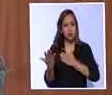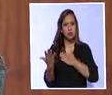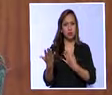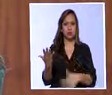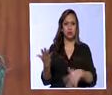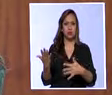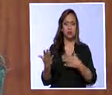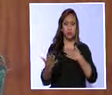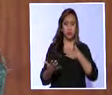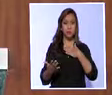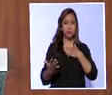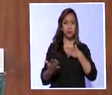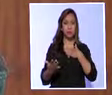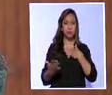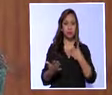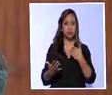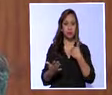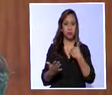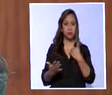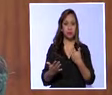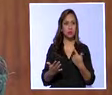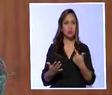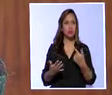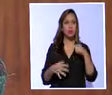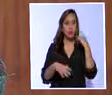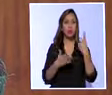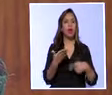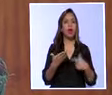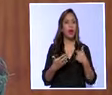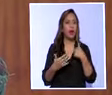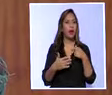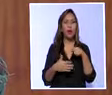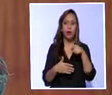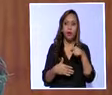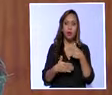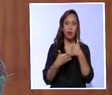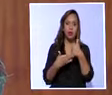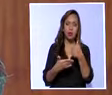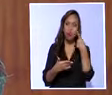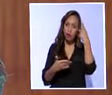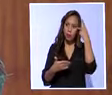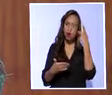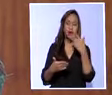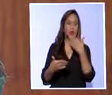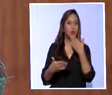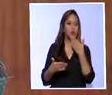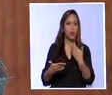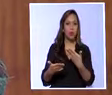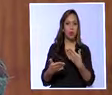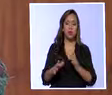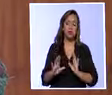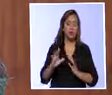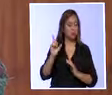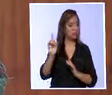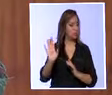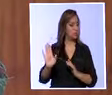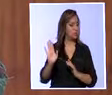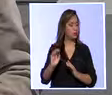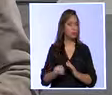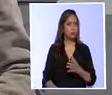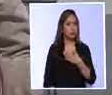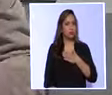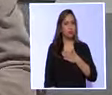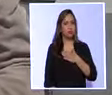En el caso mío, yo como garante me decían, ¿para qué me metí en eso? ¿Para qué te metiste en ese asunto? Ahora verás tú cómo sales.